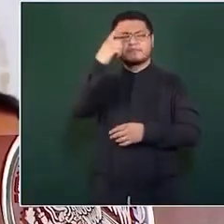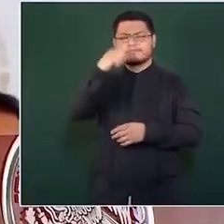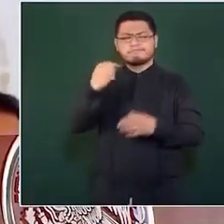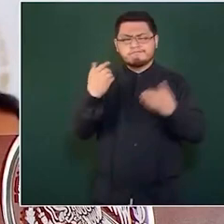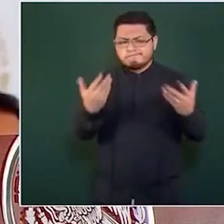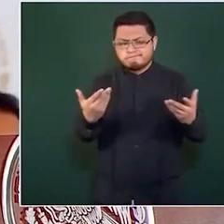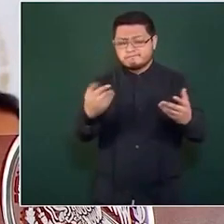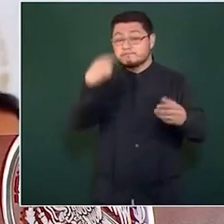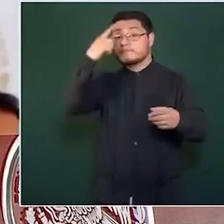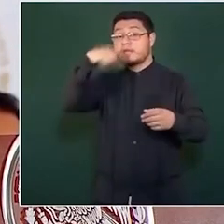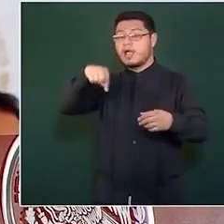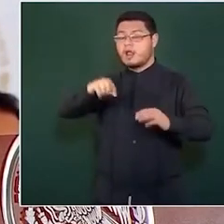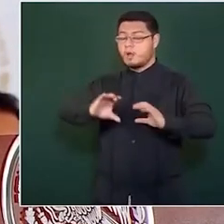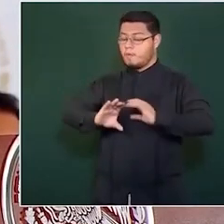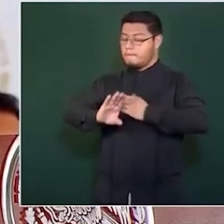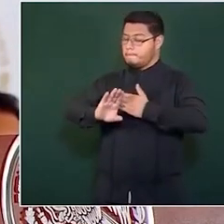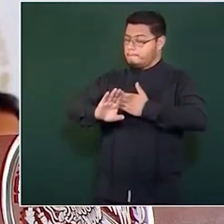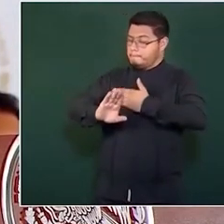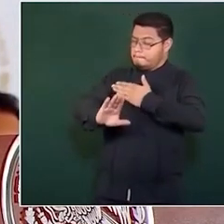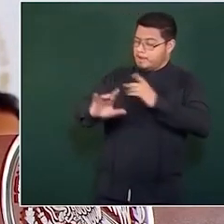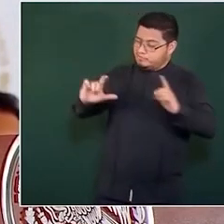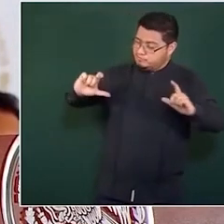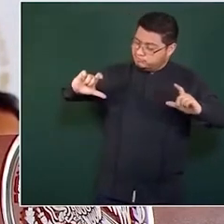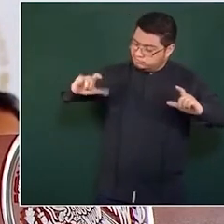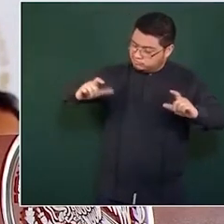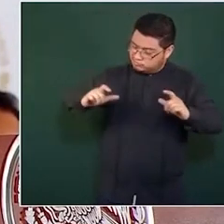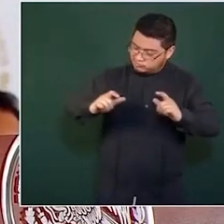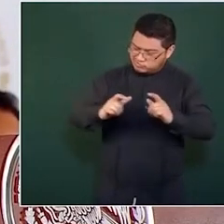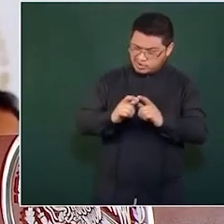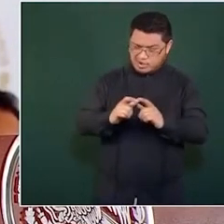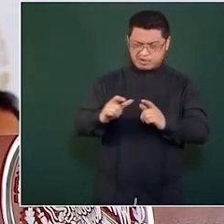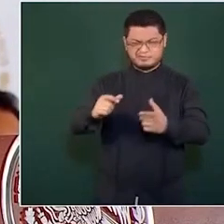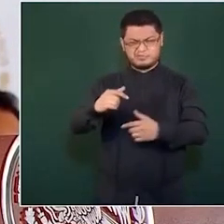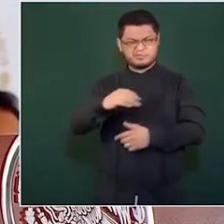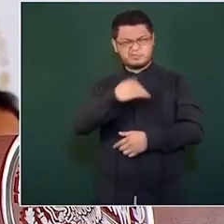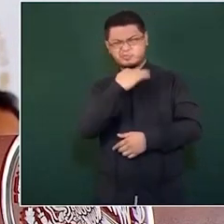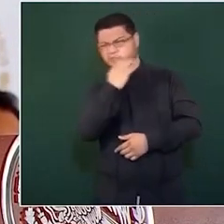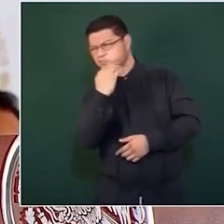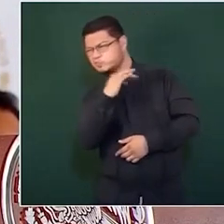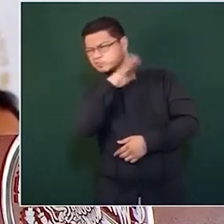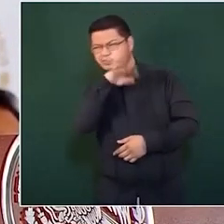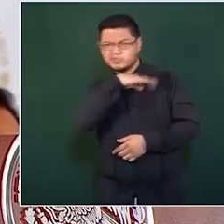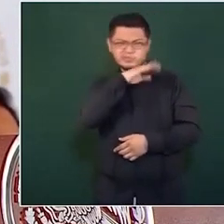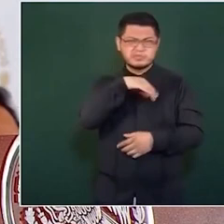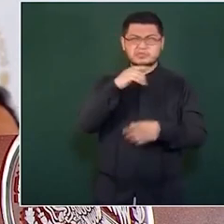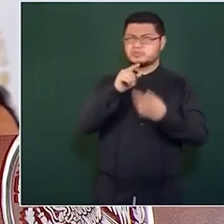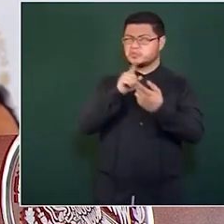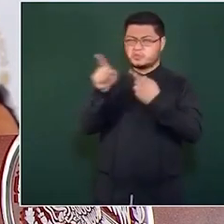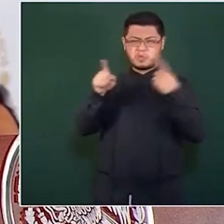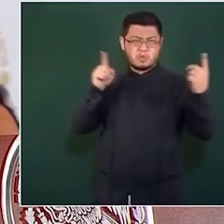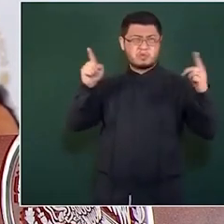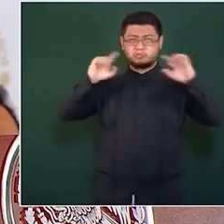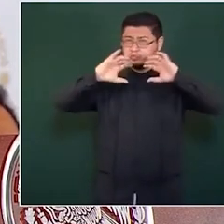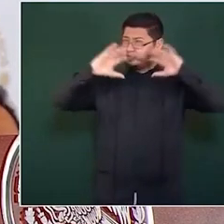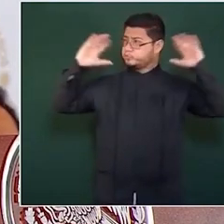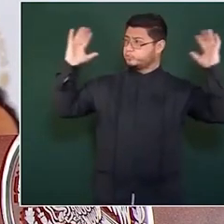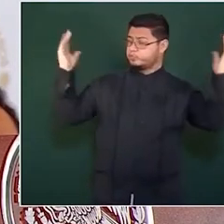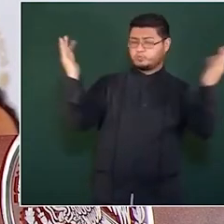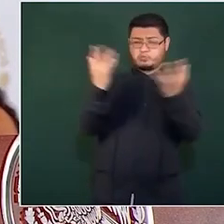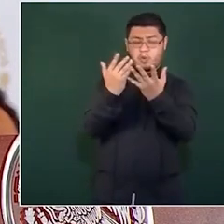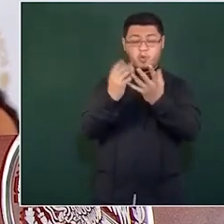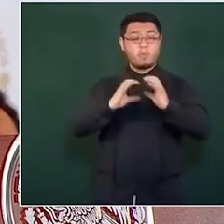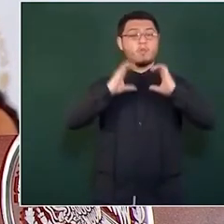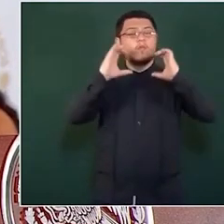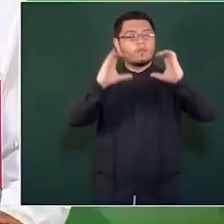emisiones de gases de efecto invernadero y ayudar